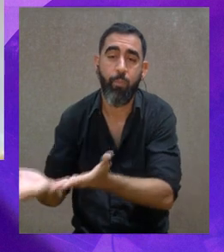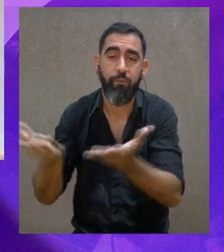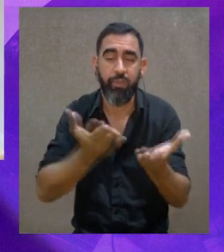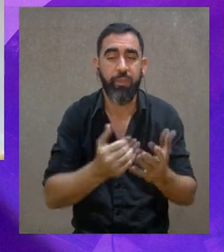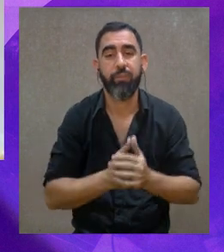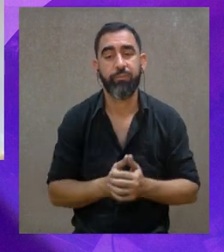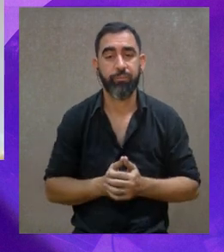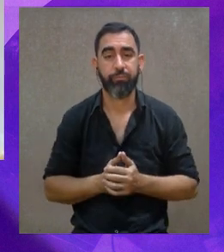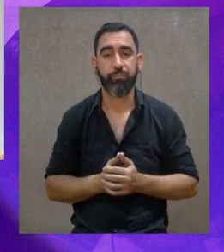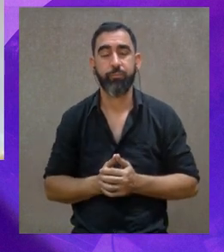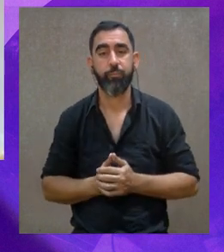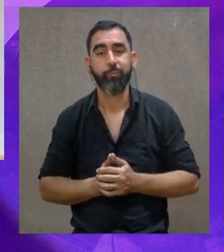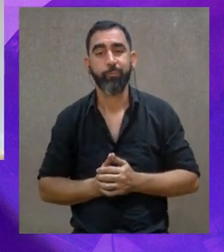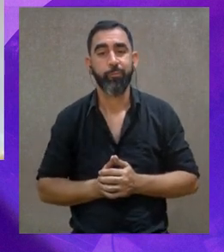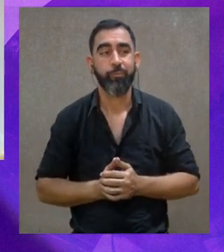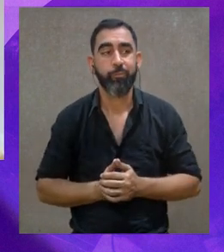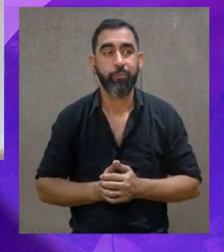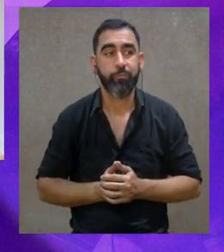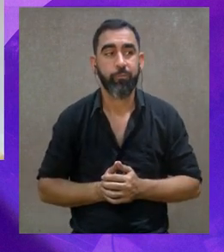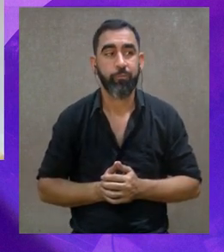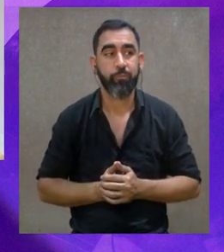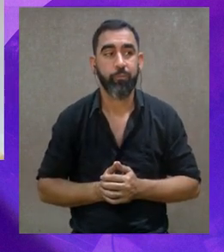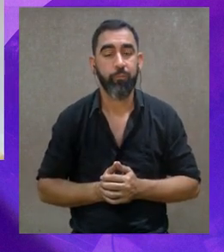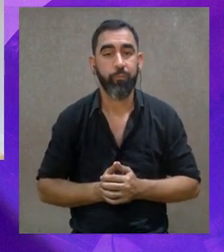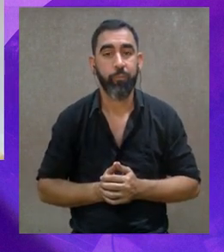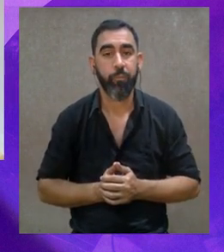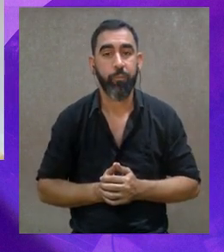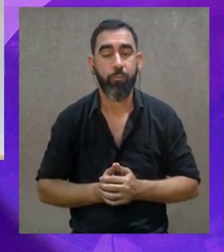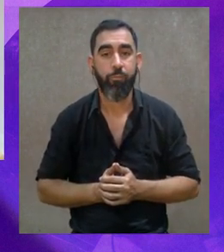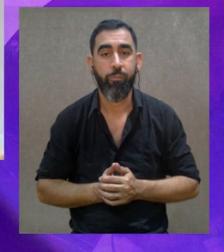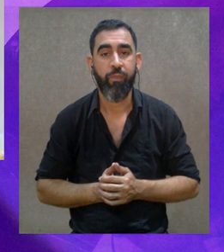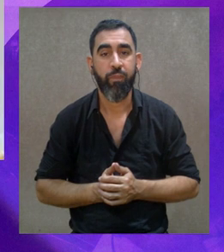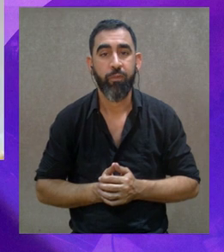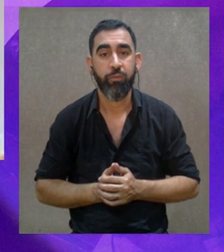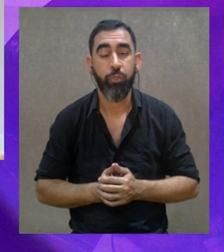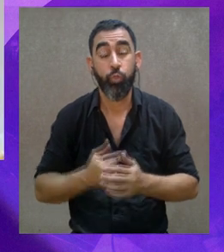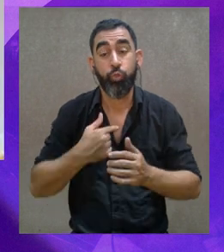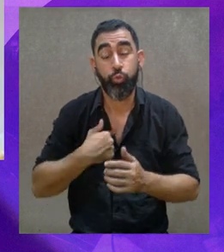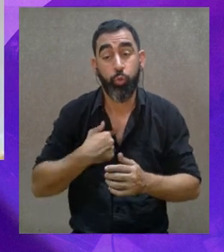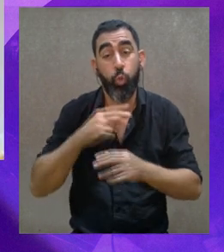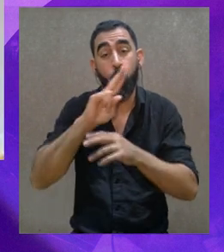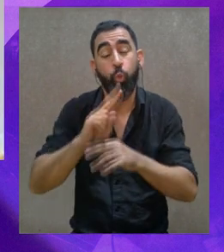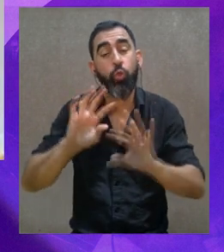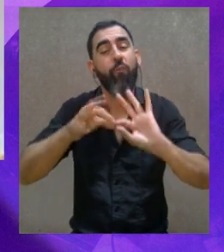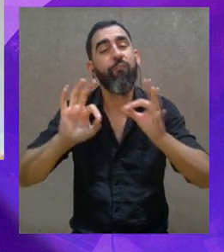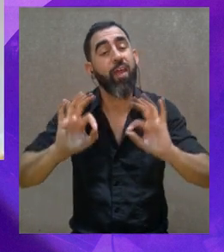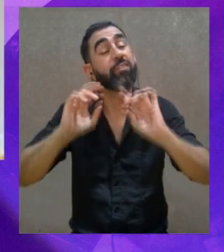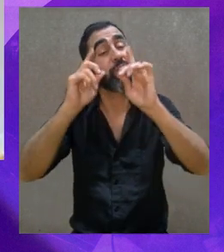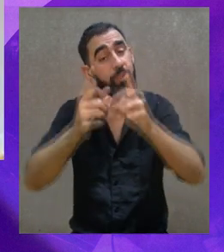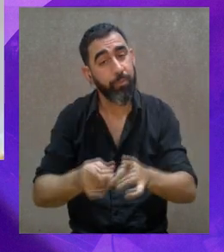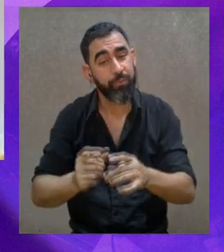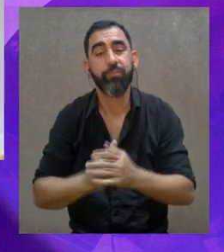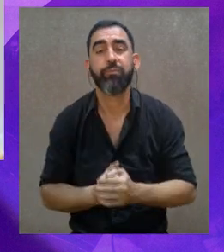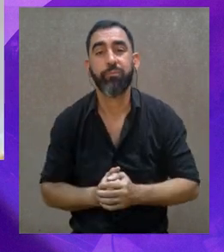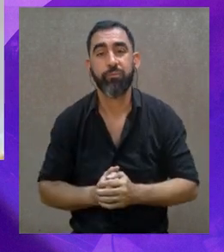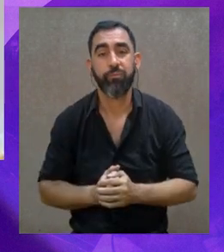no crean que maneje muchas frases, manejo dos o tres nada más, pero hay una que utilizo mucho porque me gusta, porque